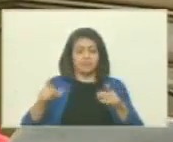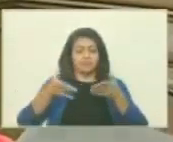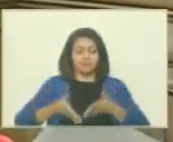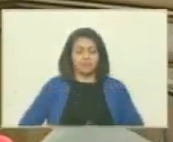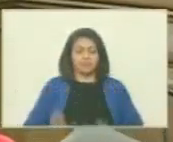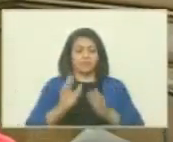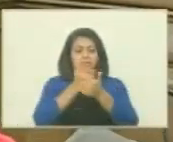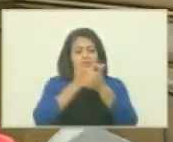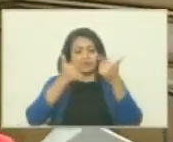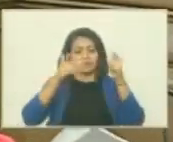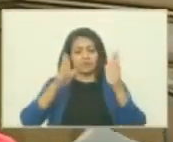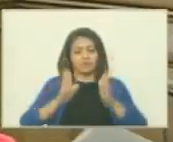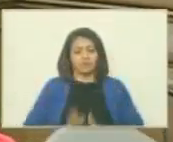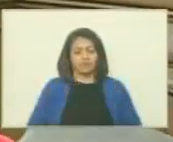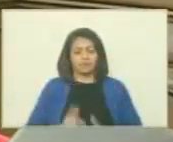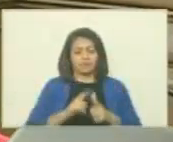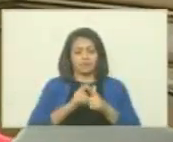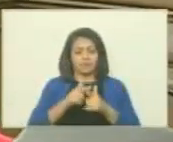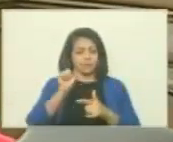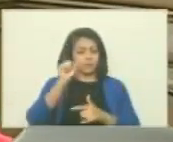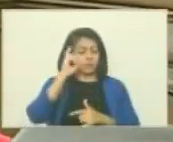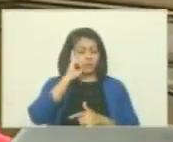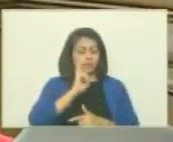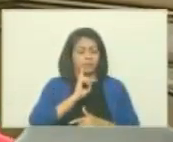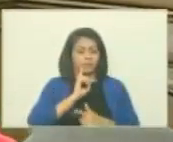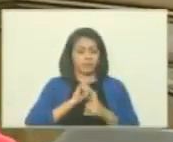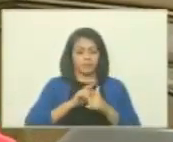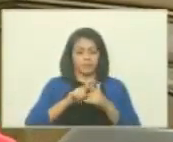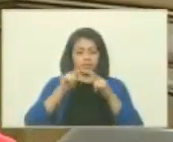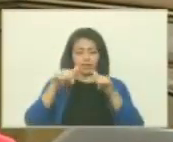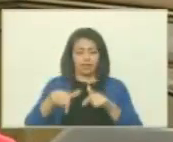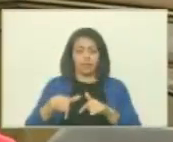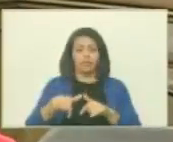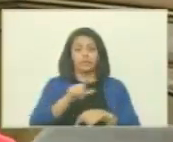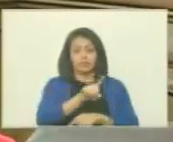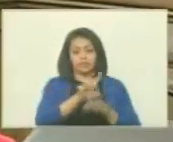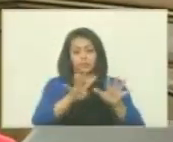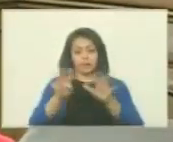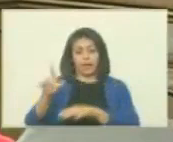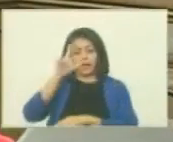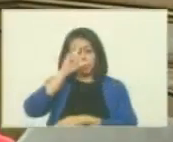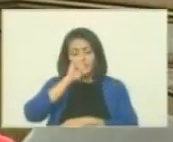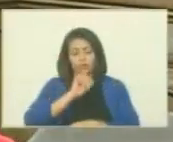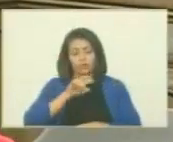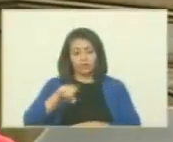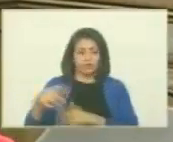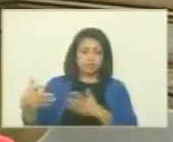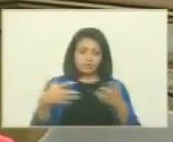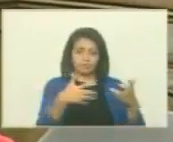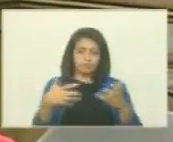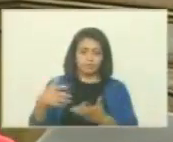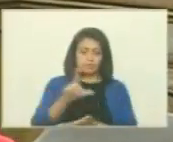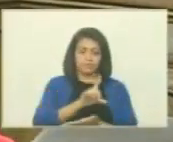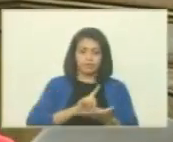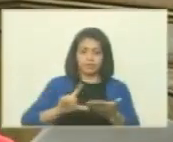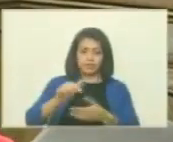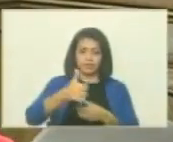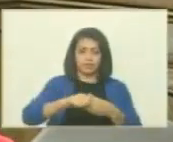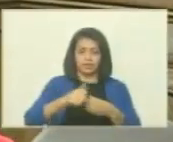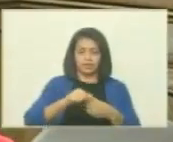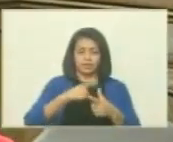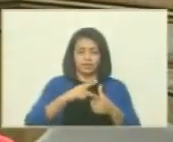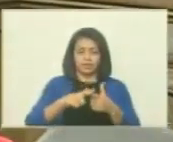natalicio de el libertador Simón Bolívar, 199 años de la batalla naval del lago de